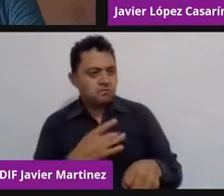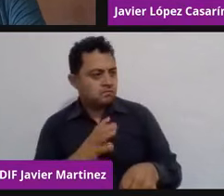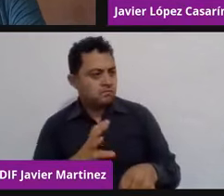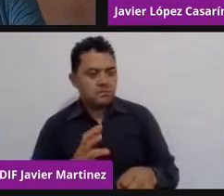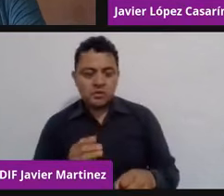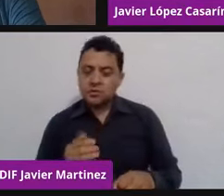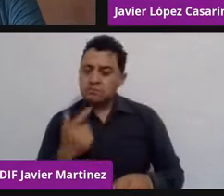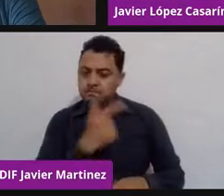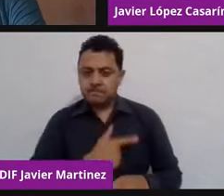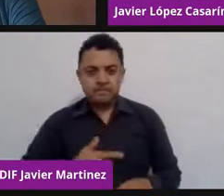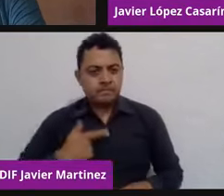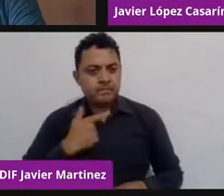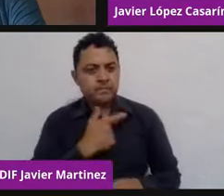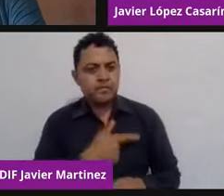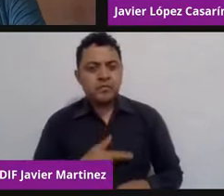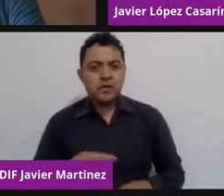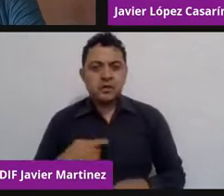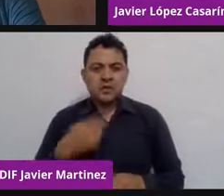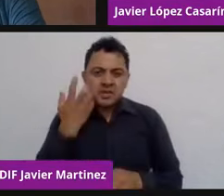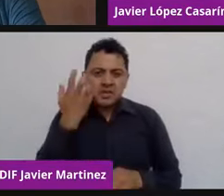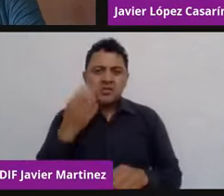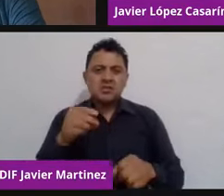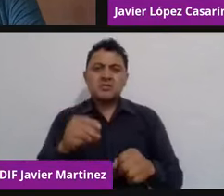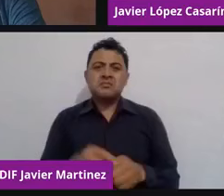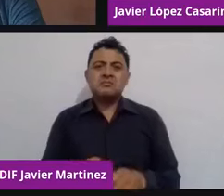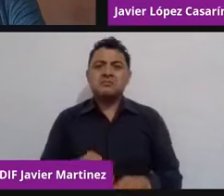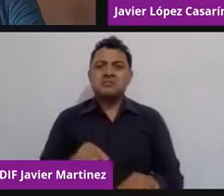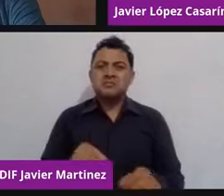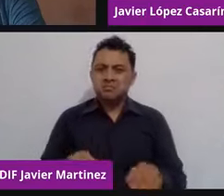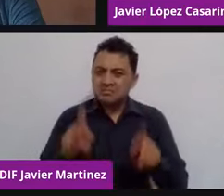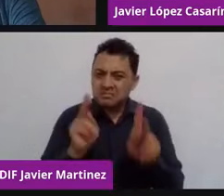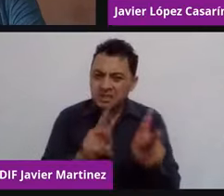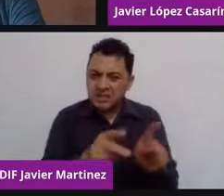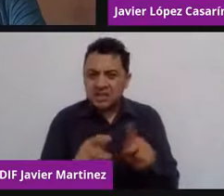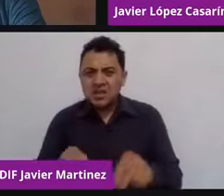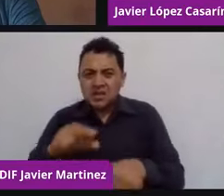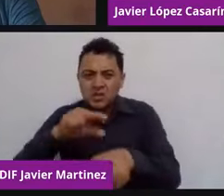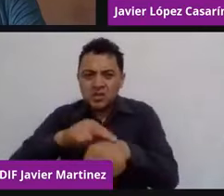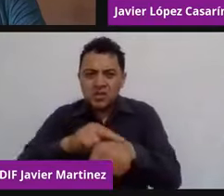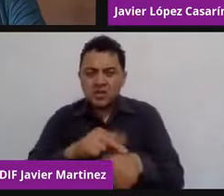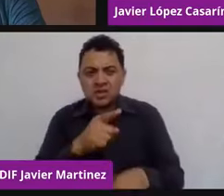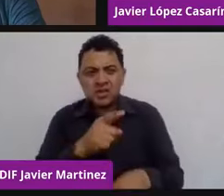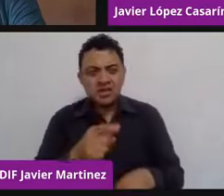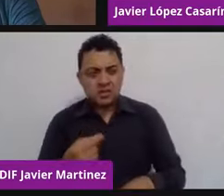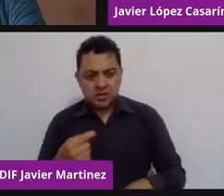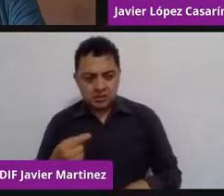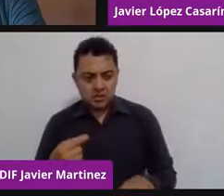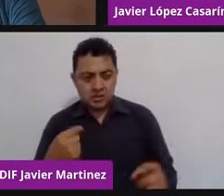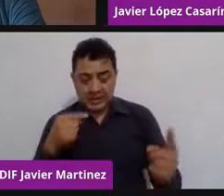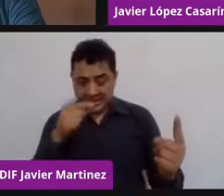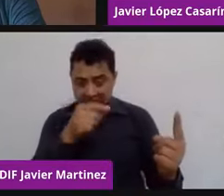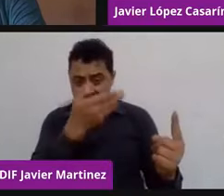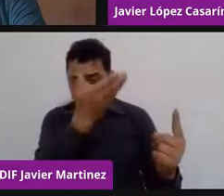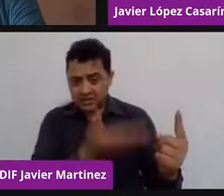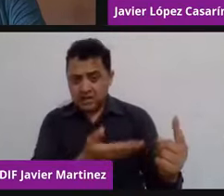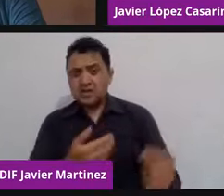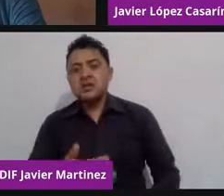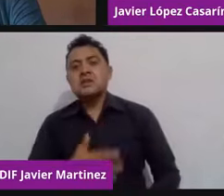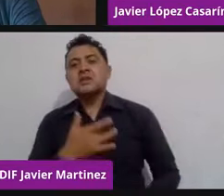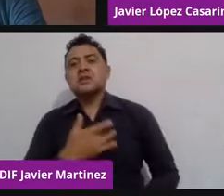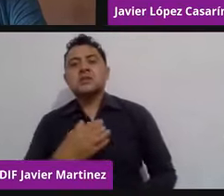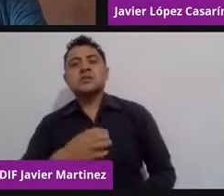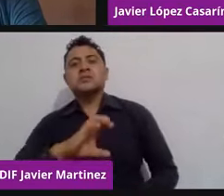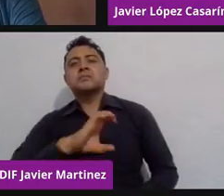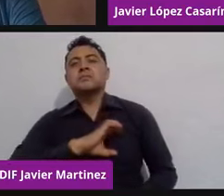Juan Luis Díaz de León, y que por cierto, al Politécnico le tengo mucho cariño porque hace años me tocó interactuar con el doctor Raúl Rojas,